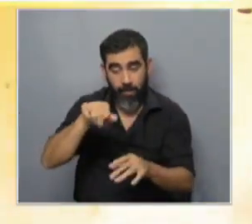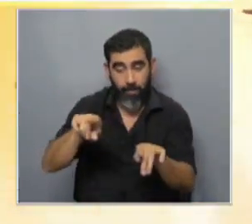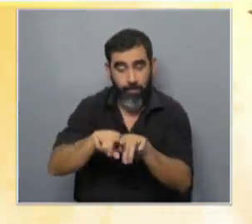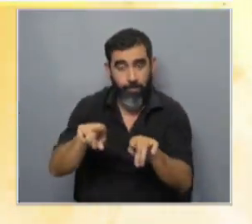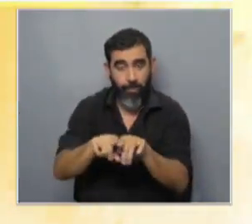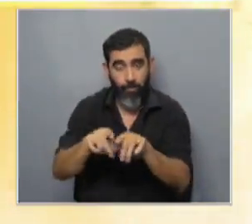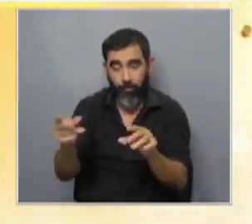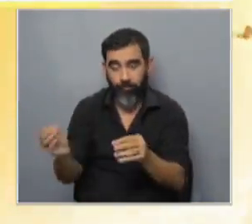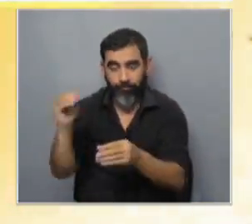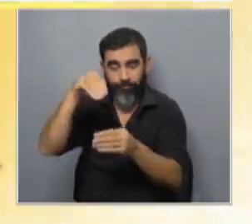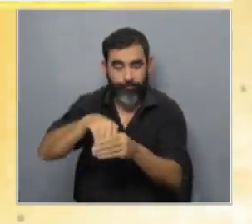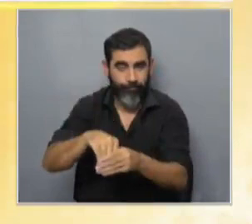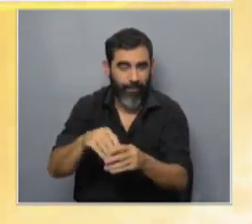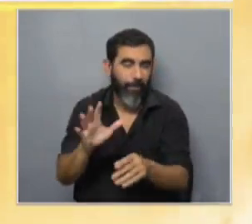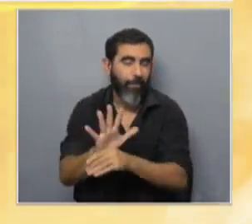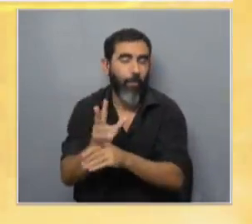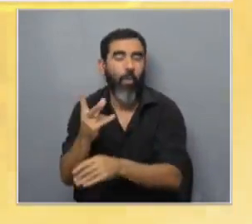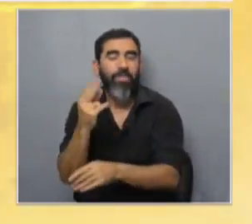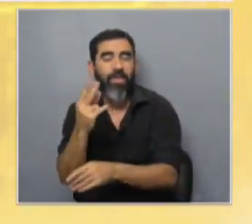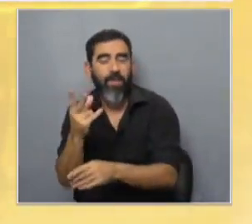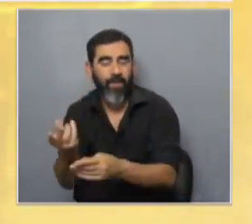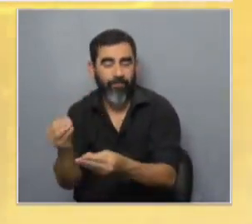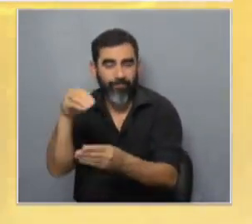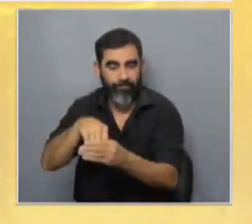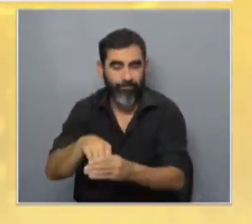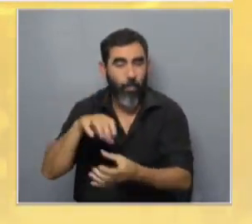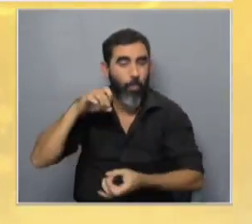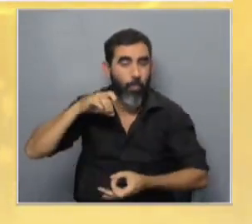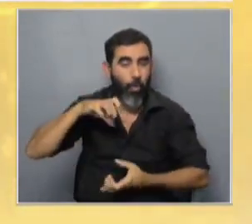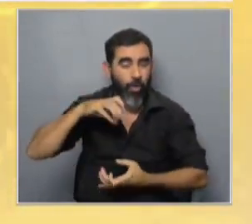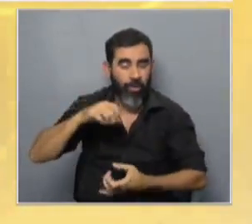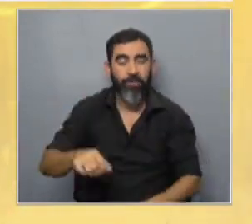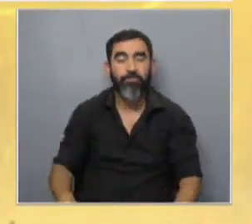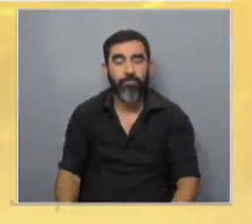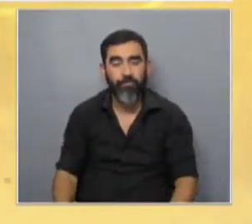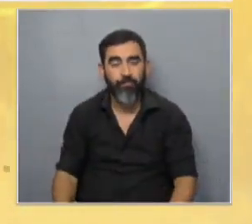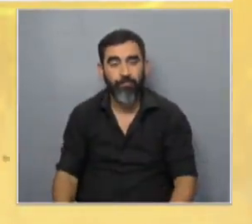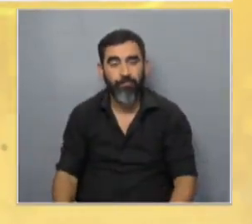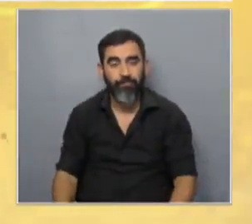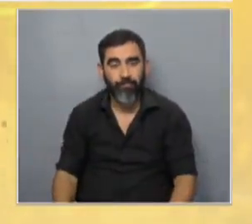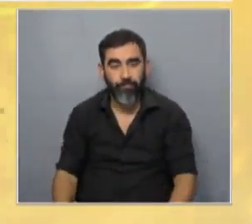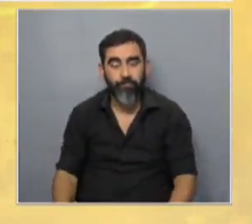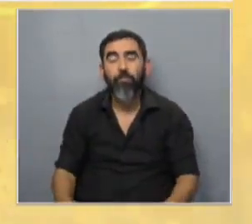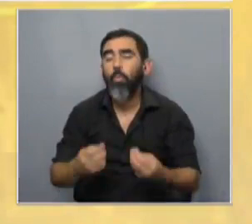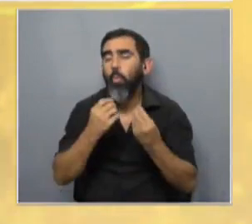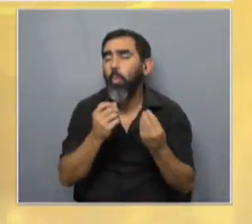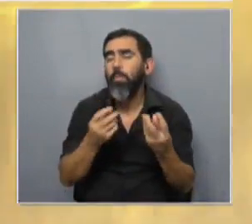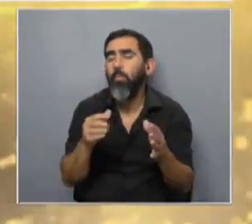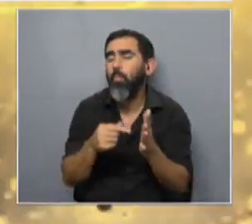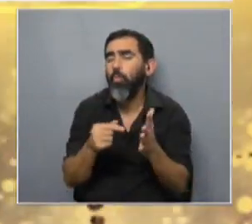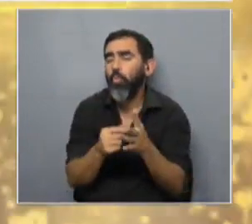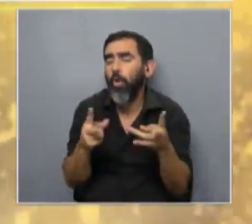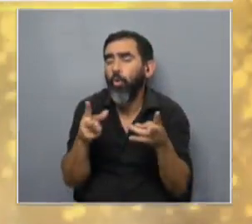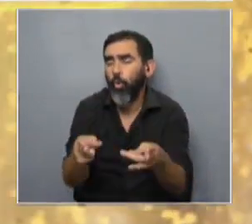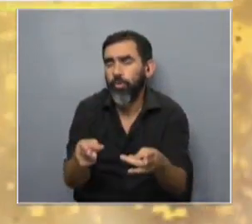tijeras moleculares que denominan esa proteína Cas con capacidad de cortar y decirle en qué secuencia concreta tiene